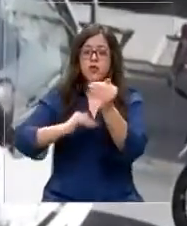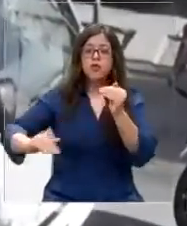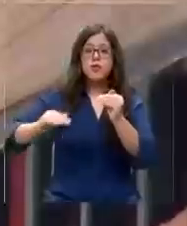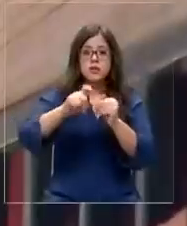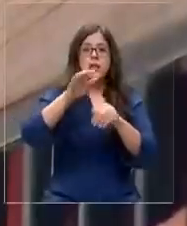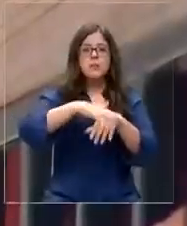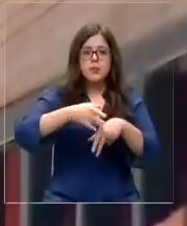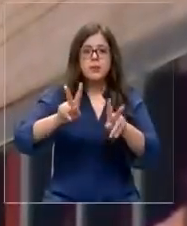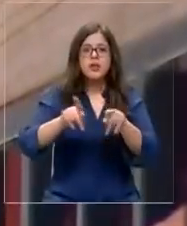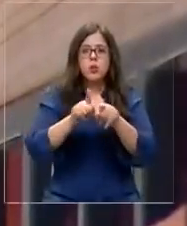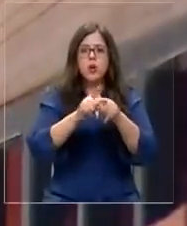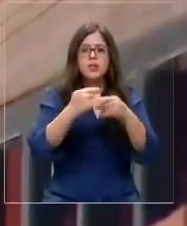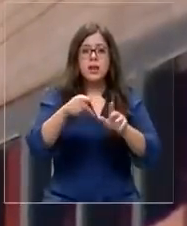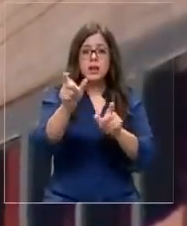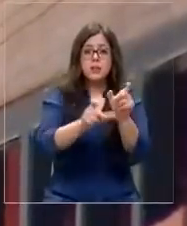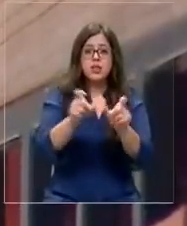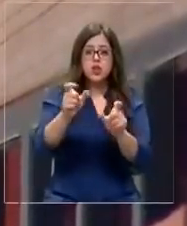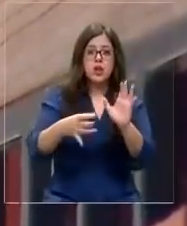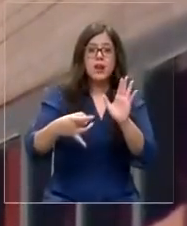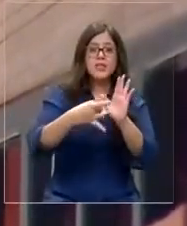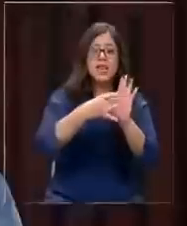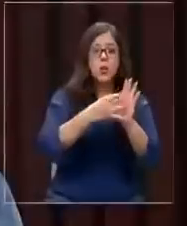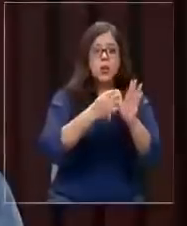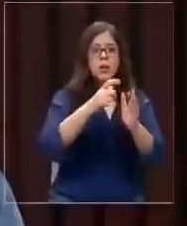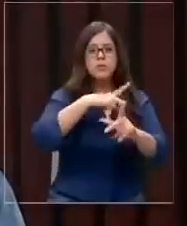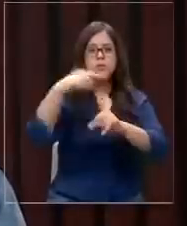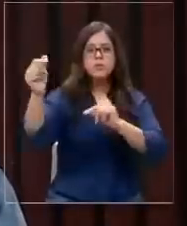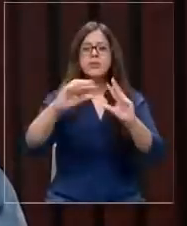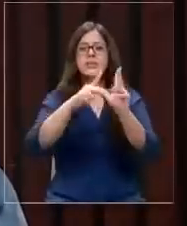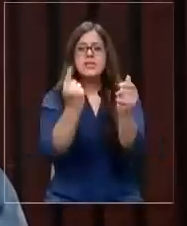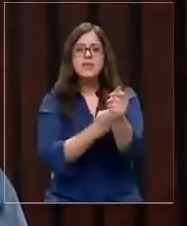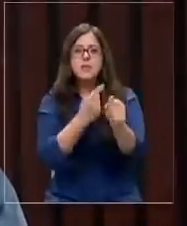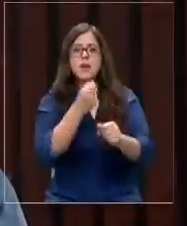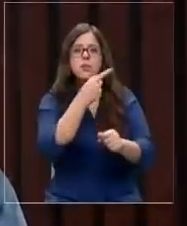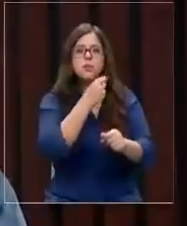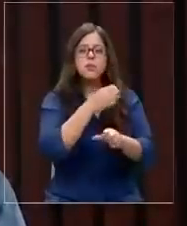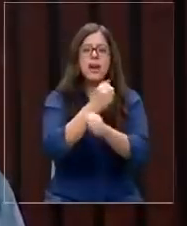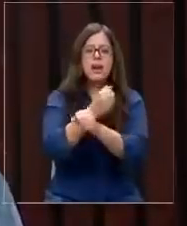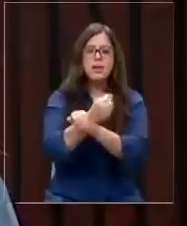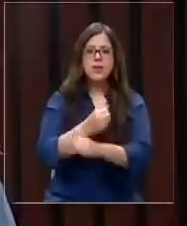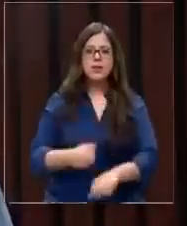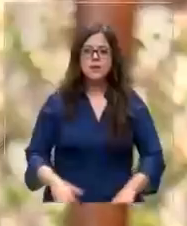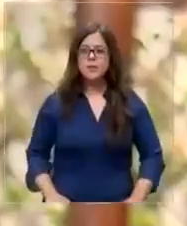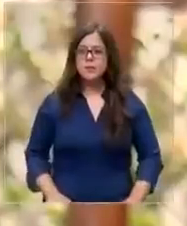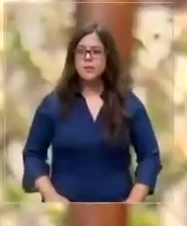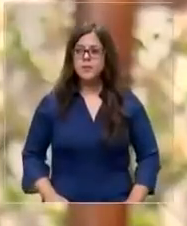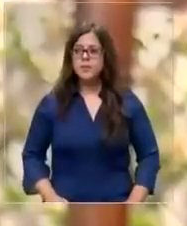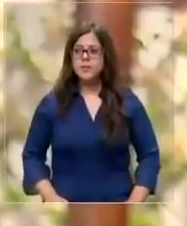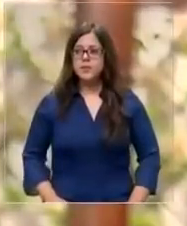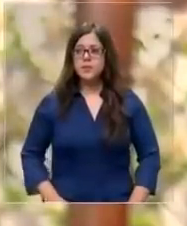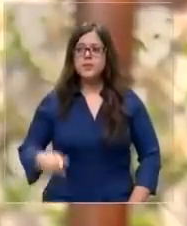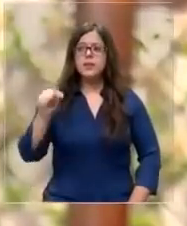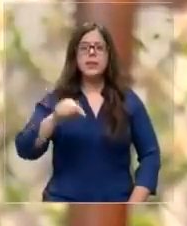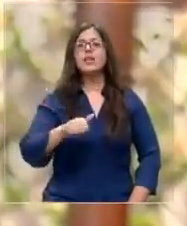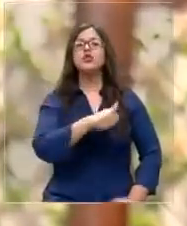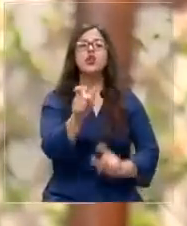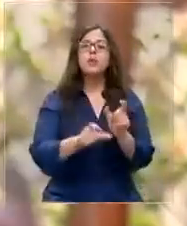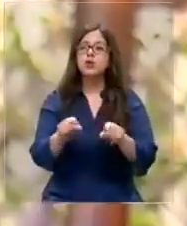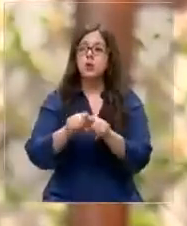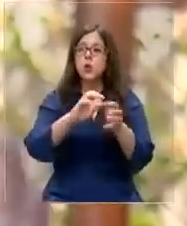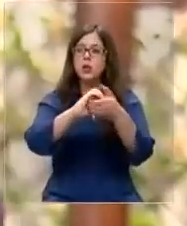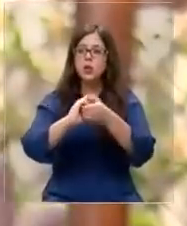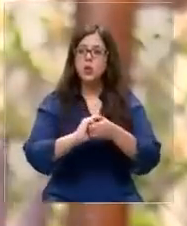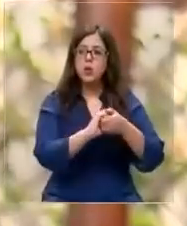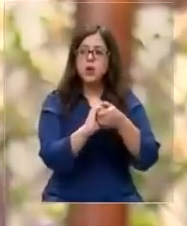finalmente permitió ahuyentar a los delincuentes. La familia denunció el hecho a carabineros. Aquí somos muy unidos. Pasa